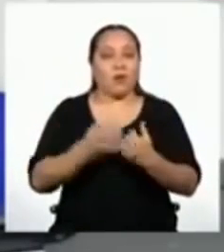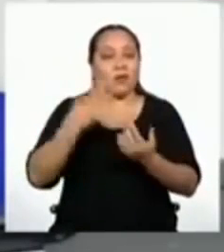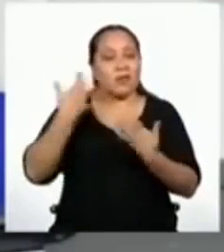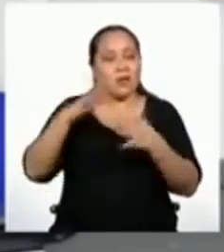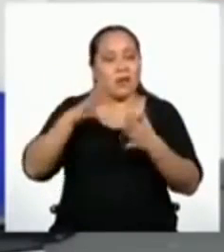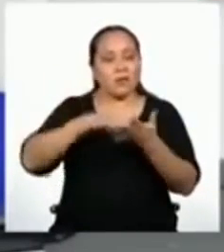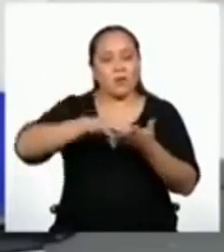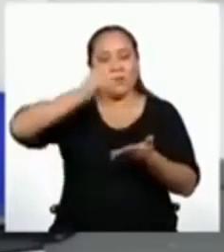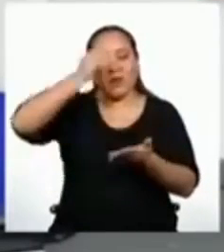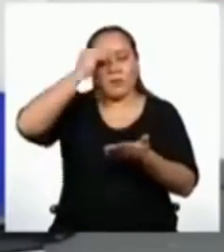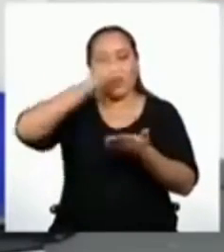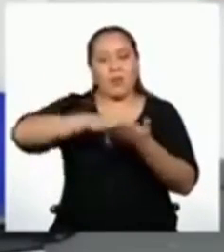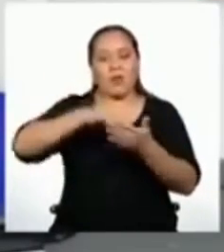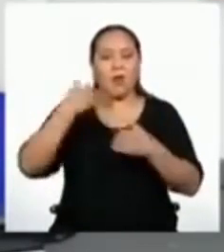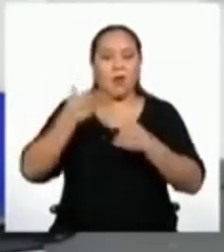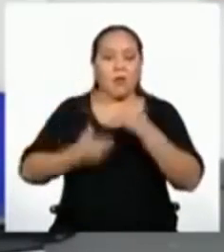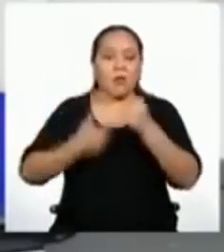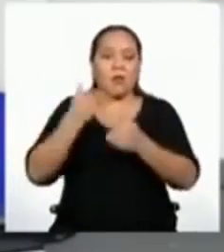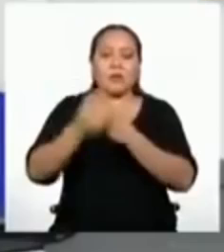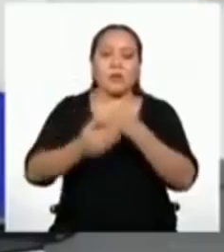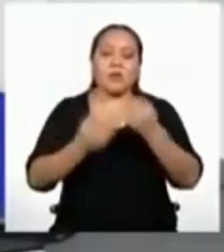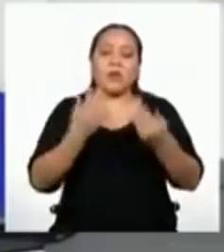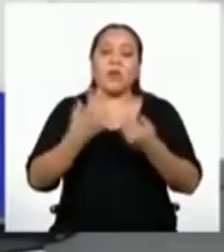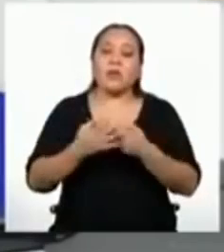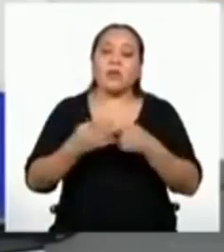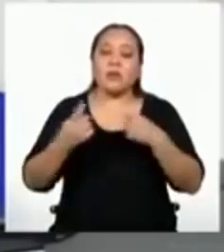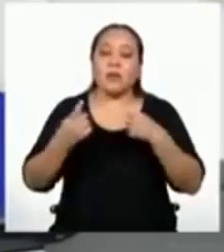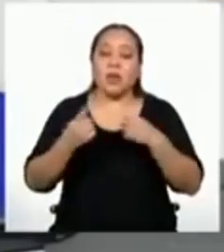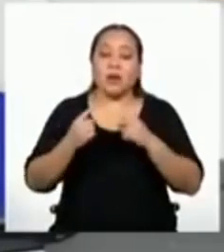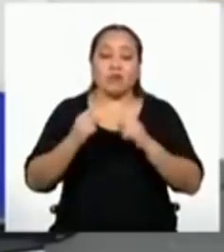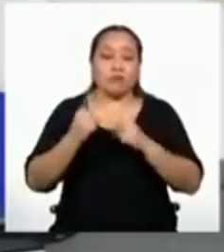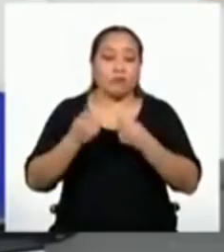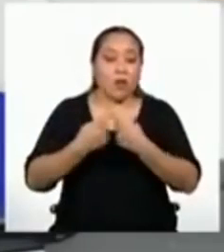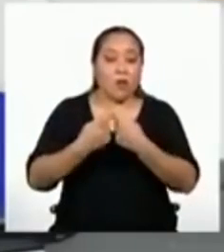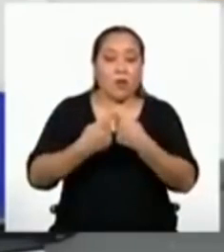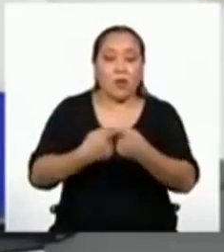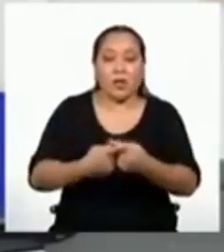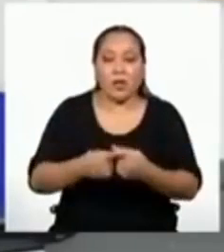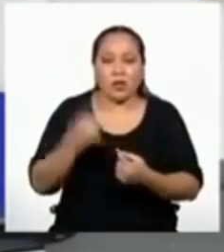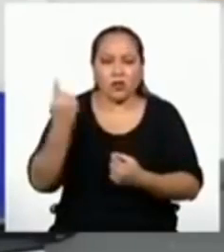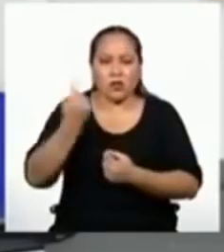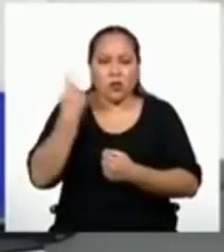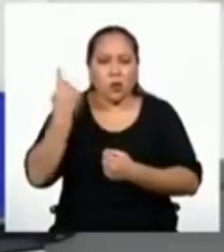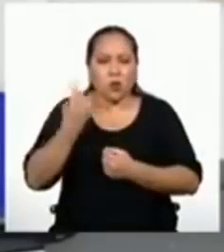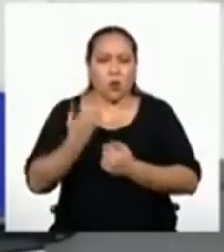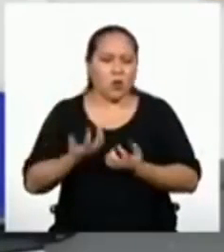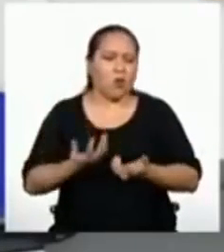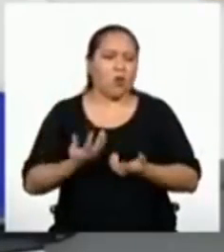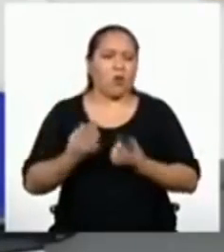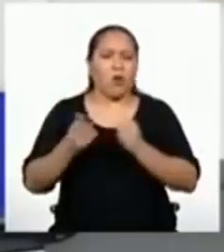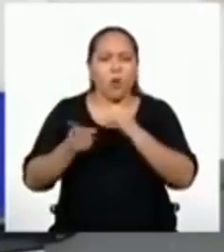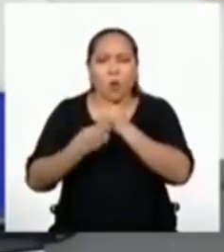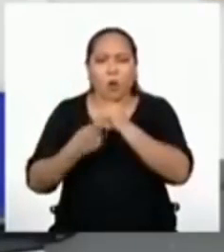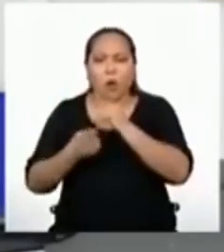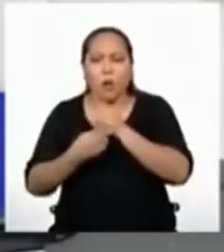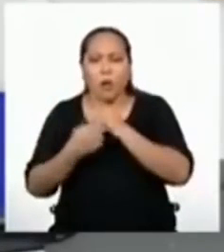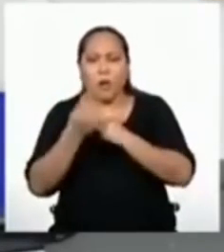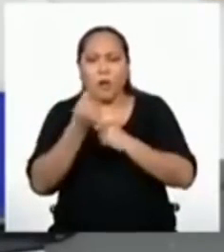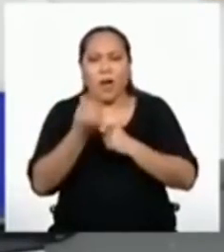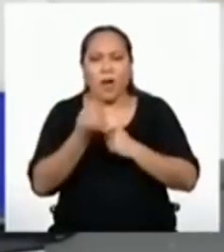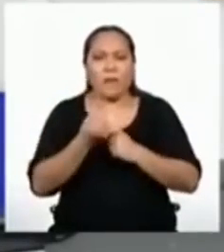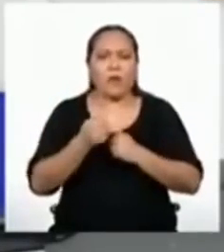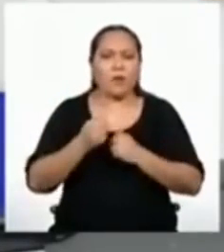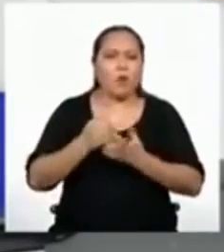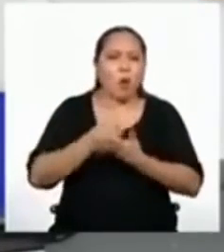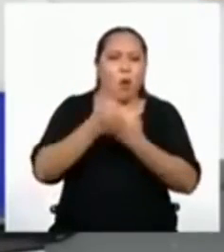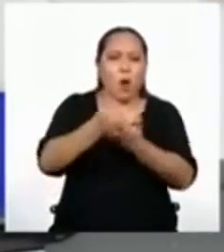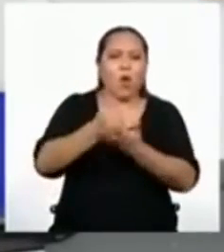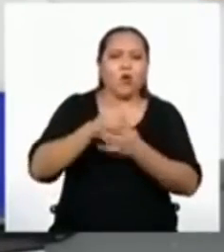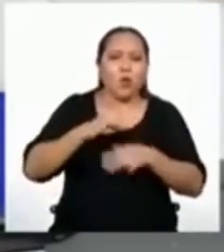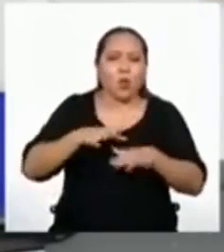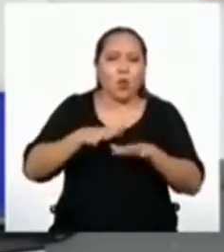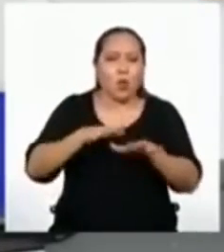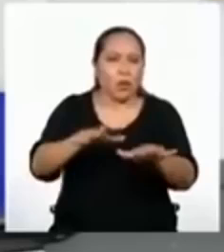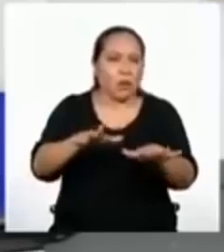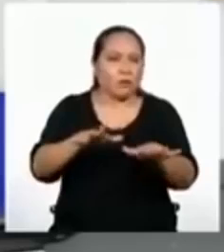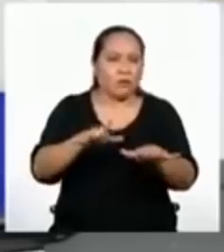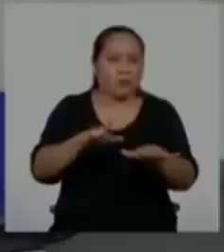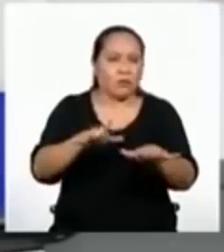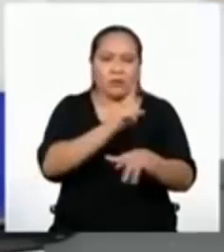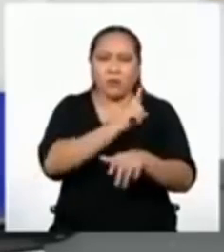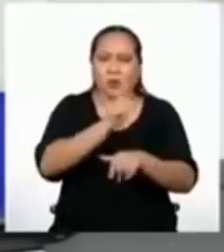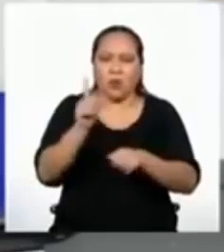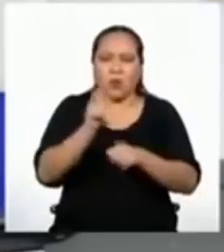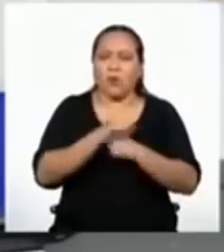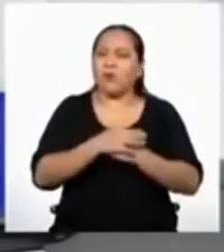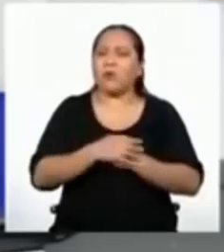hemos aprendido que las progresiones geométricas no solo están cuando ahorramos o cuando realizamos una cadena de favores, sino